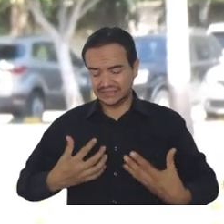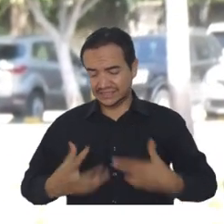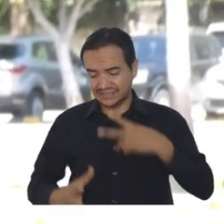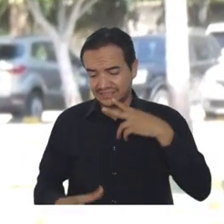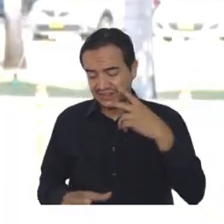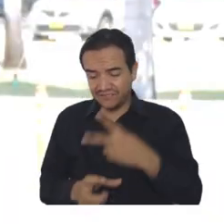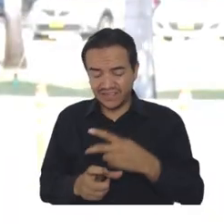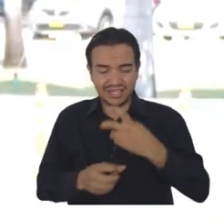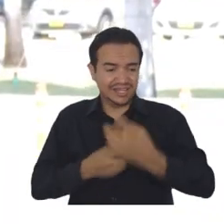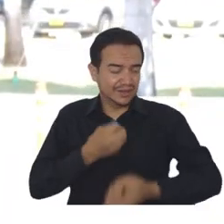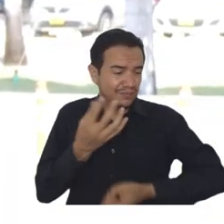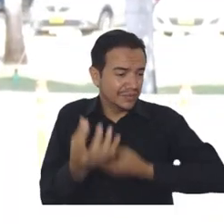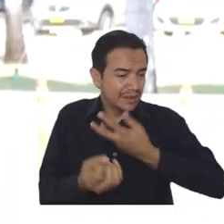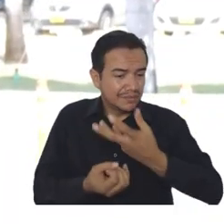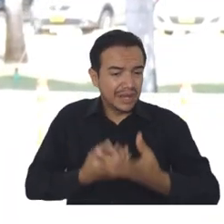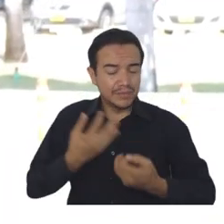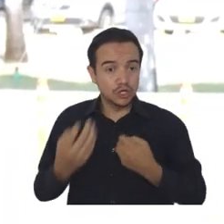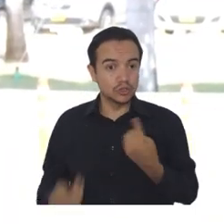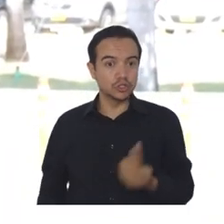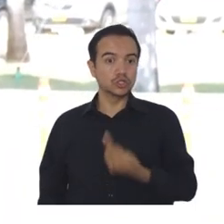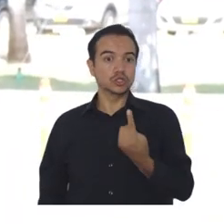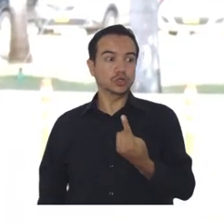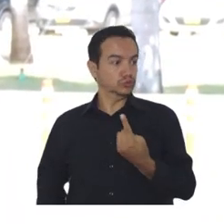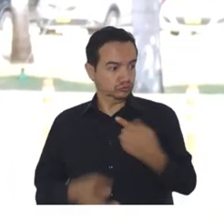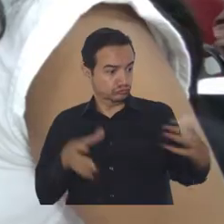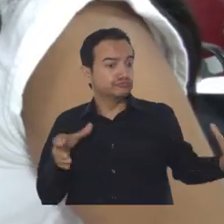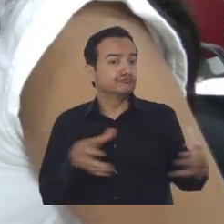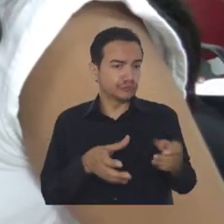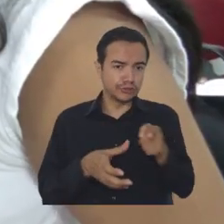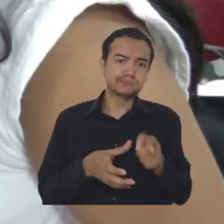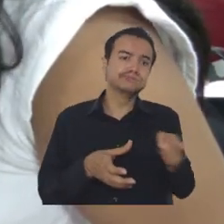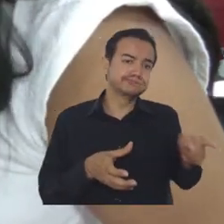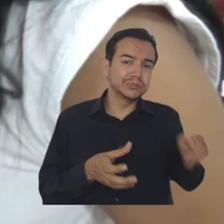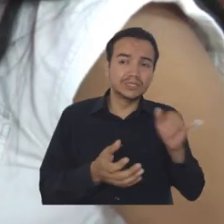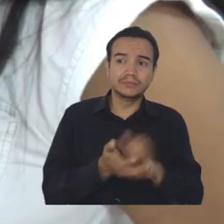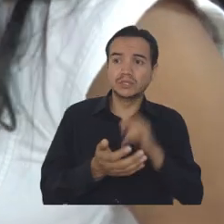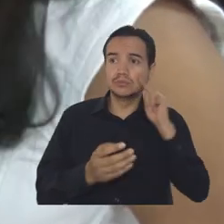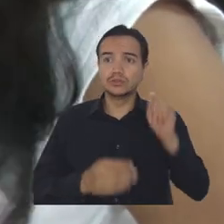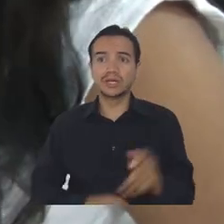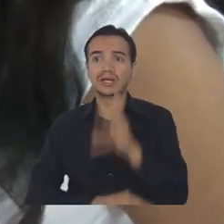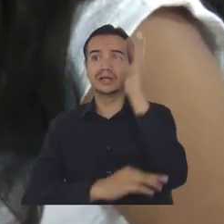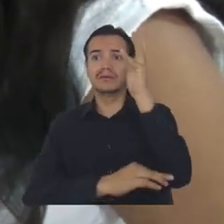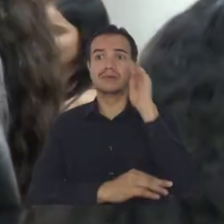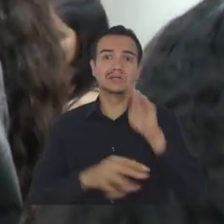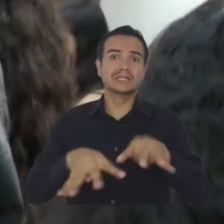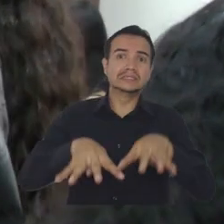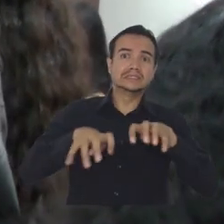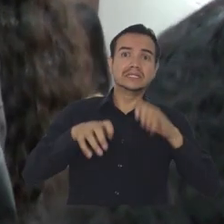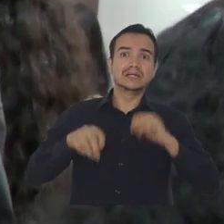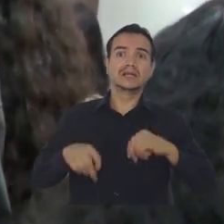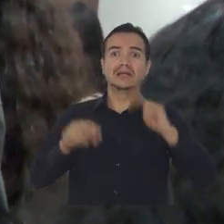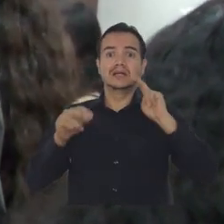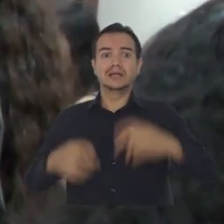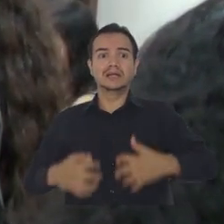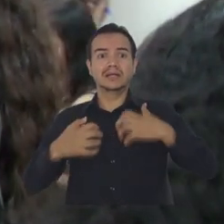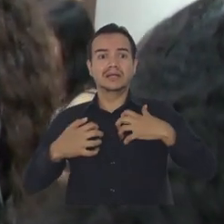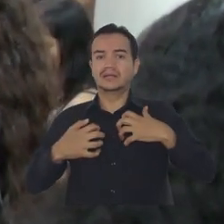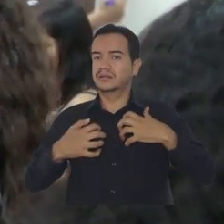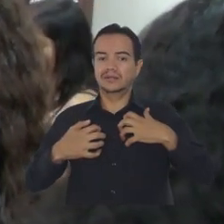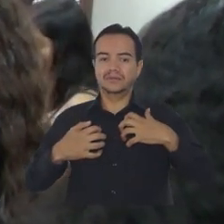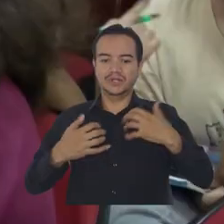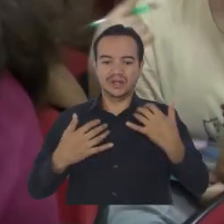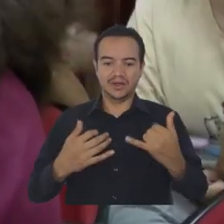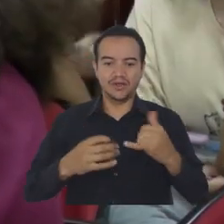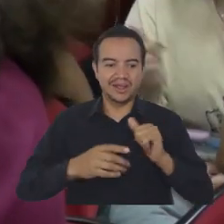dificulta tanto expresarse como desenvolverse frente a un público, frente a varias personas y creo que esta experiencia